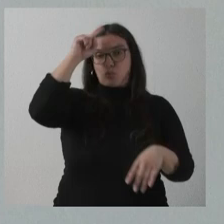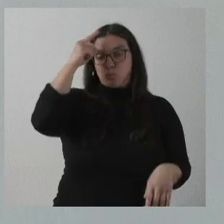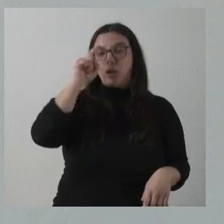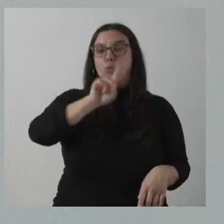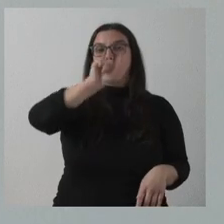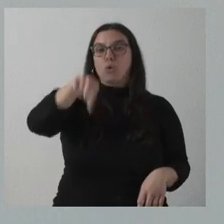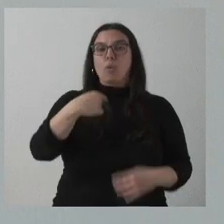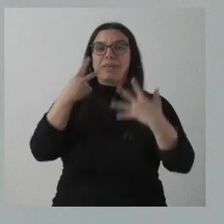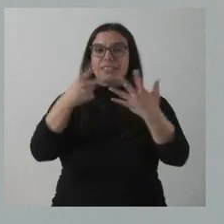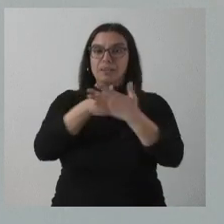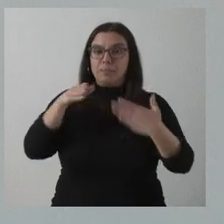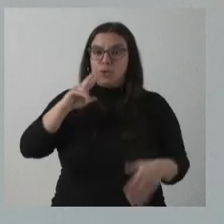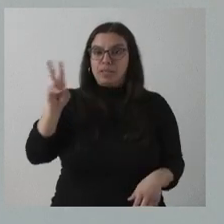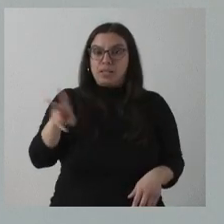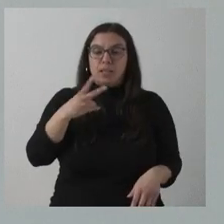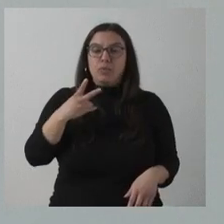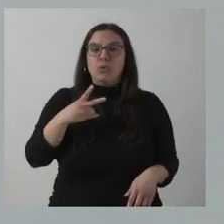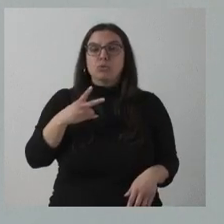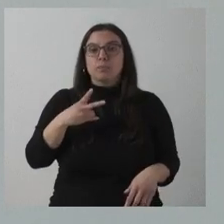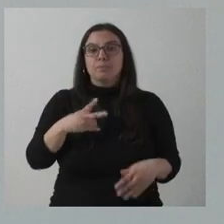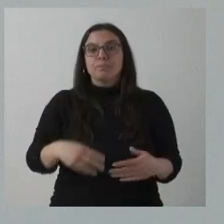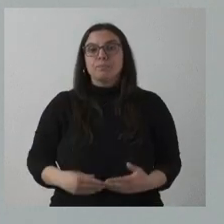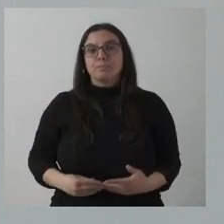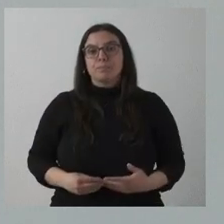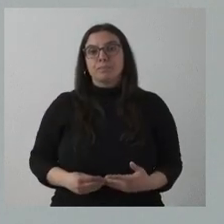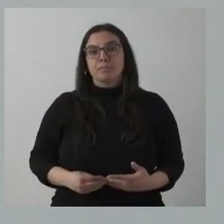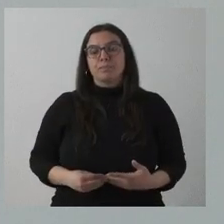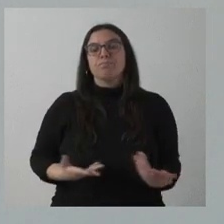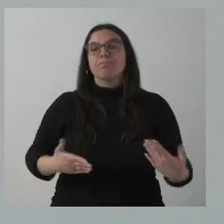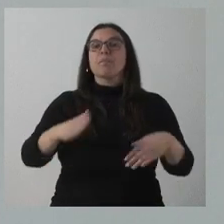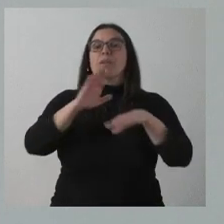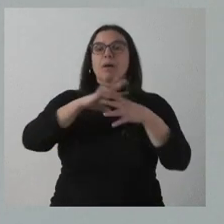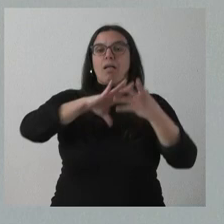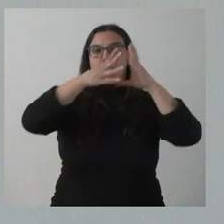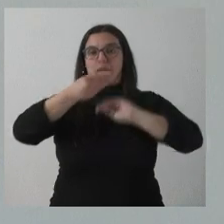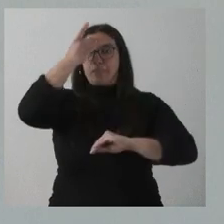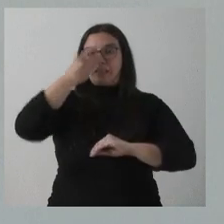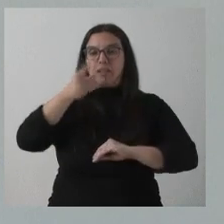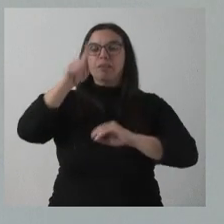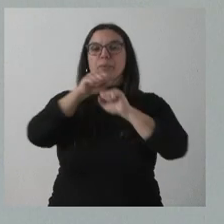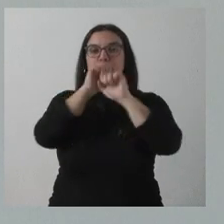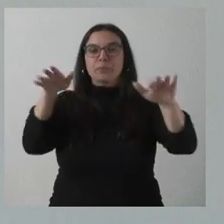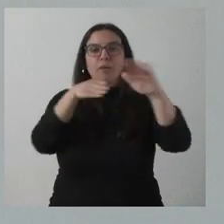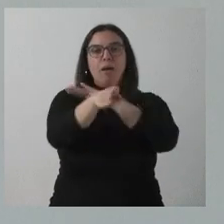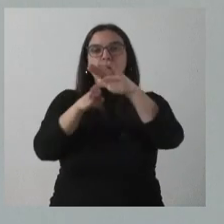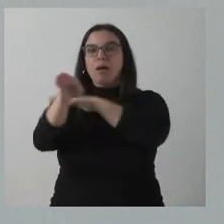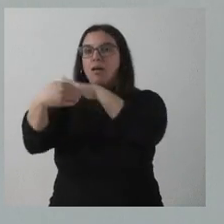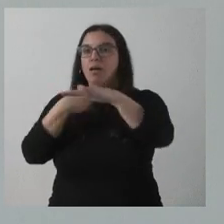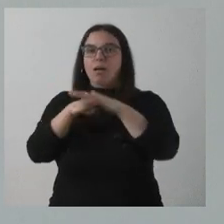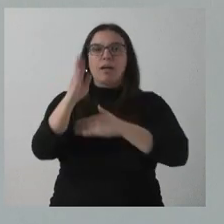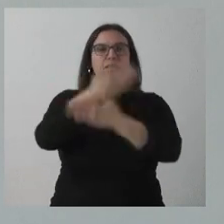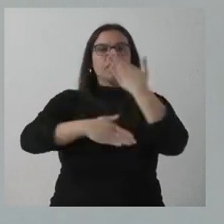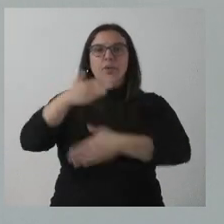1,7 millones de euros para la digitalización y difusión accesible de todo tipo de discapacidades